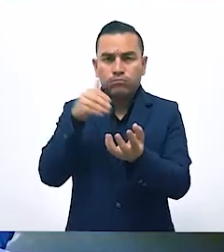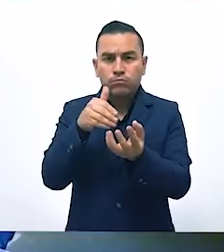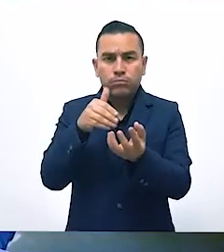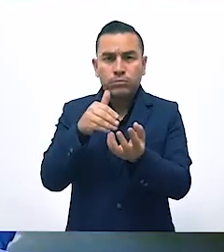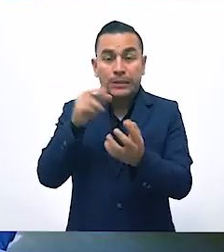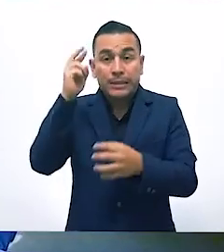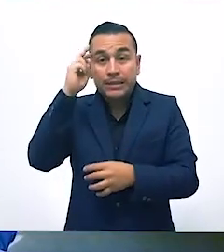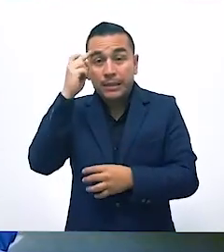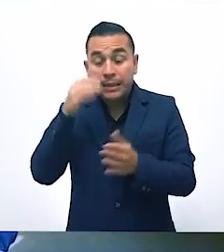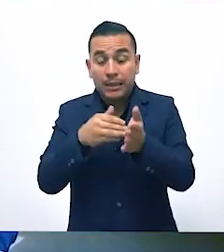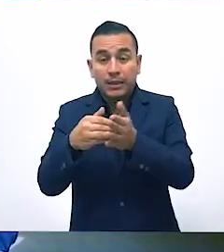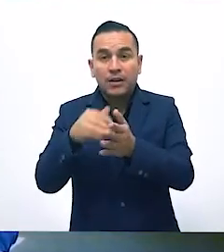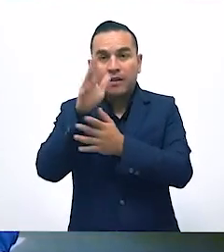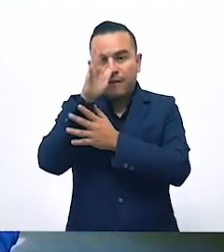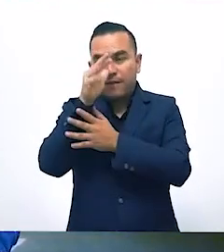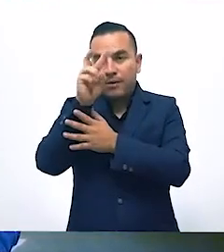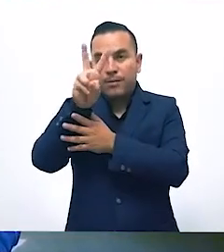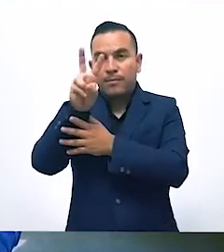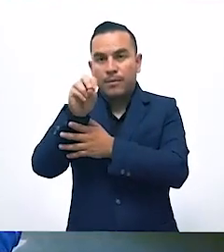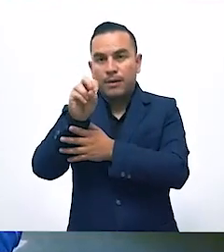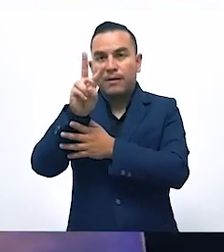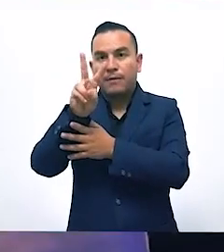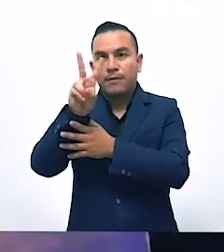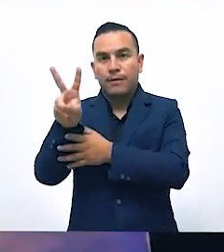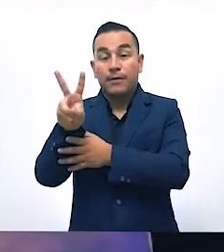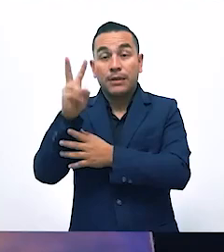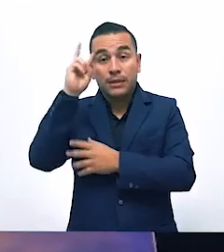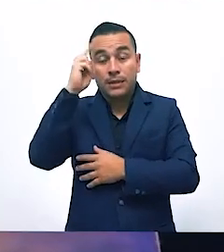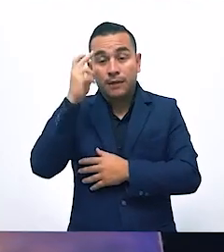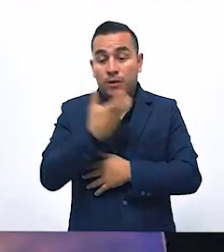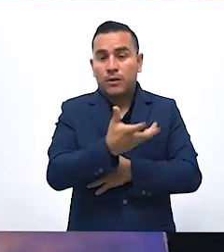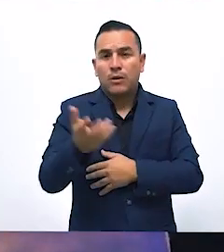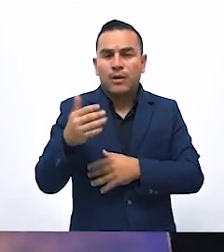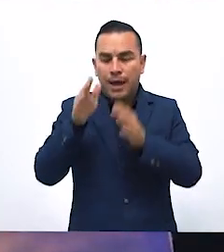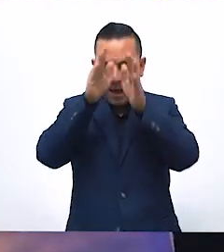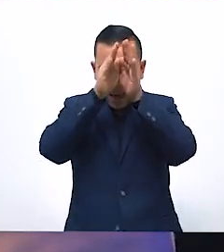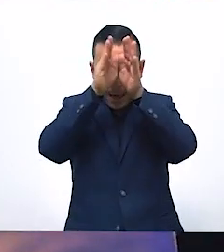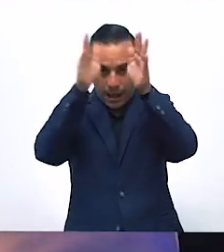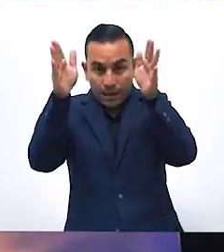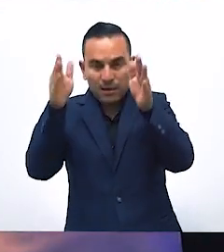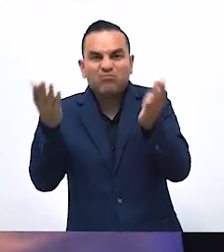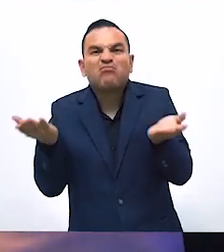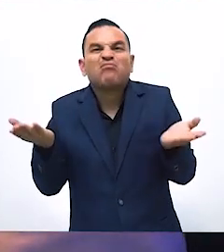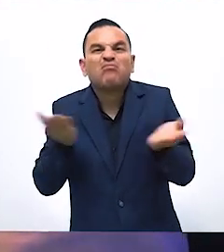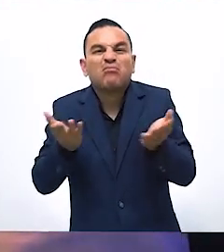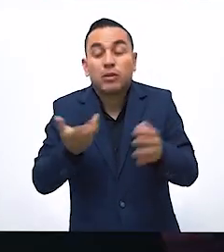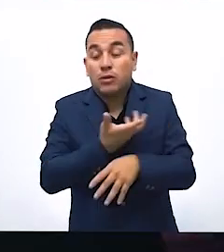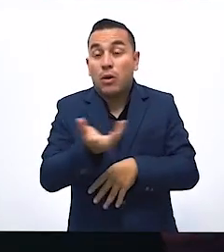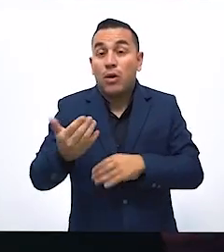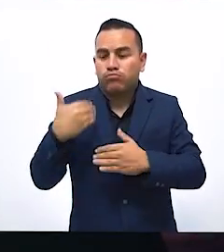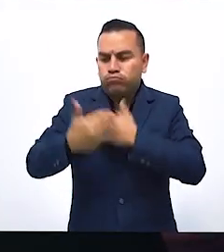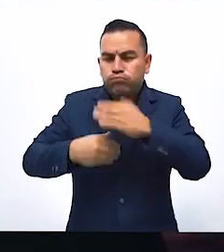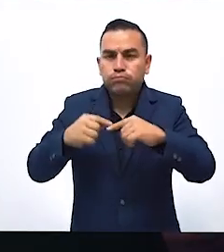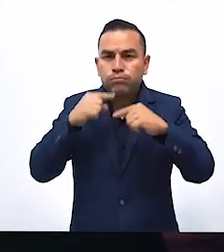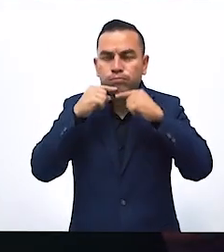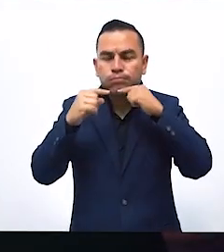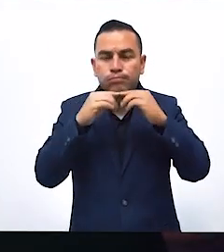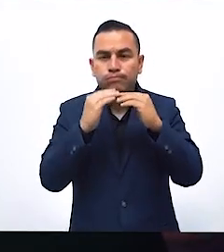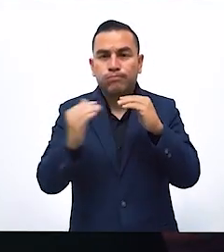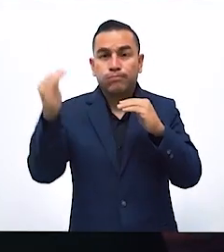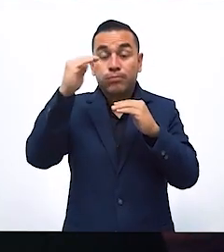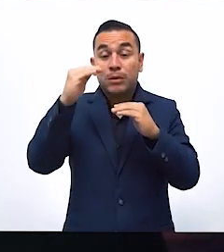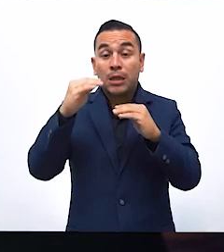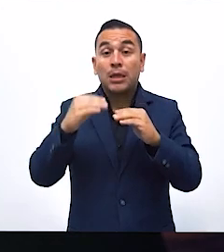especializadas que iniciamos en febrero de este año, la formación general para todo el personal de salud incluyendo el administrativo del sistema